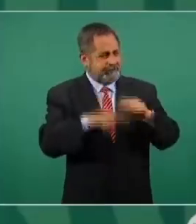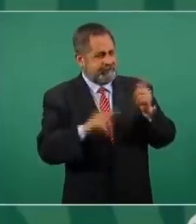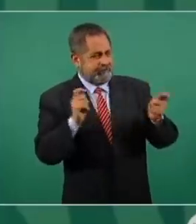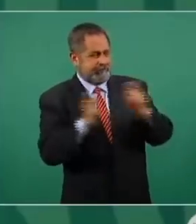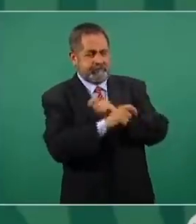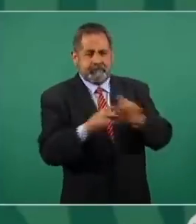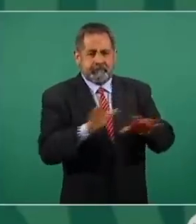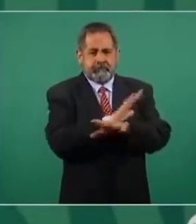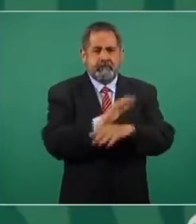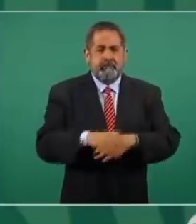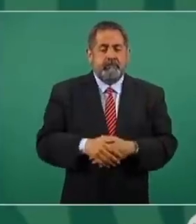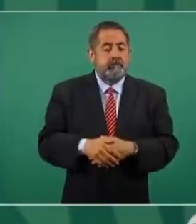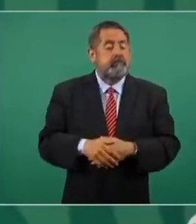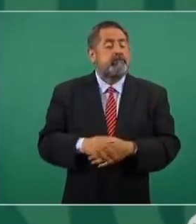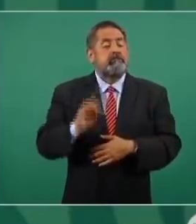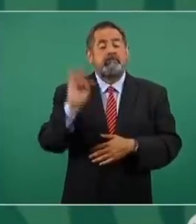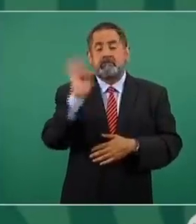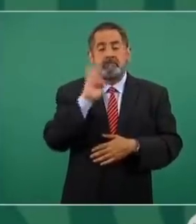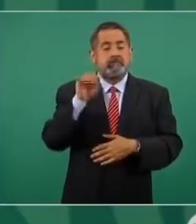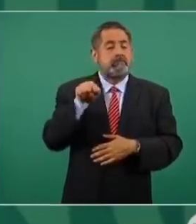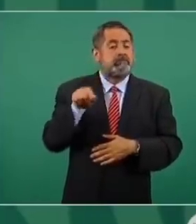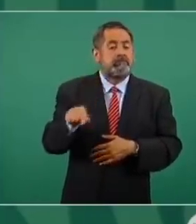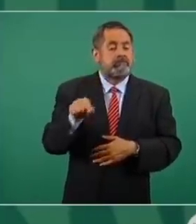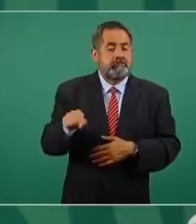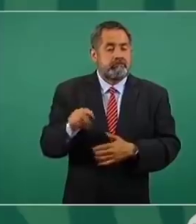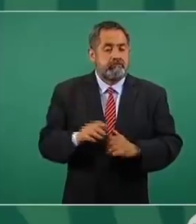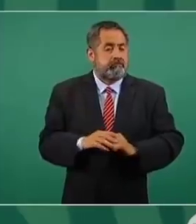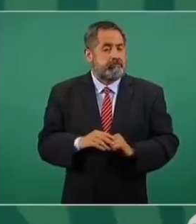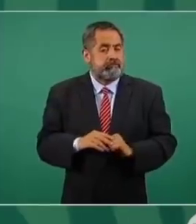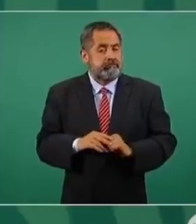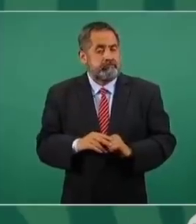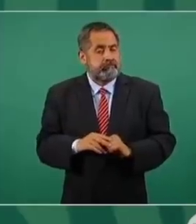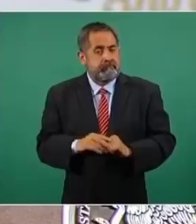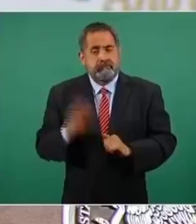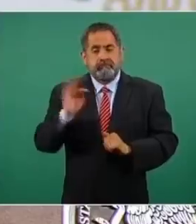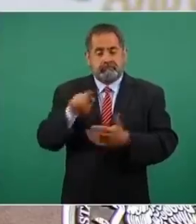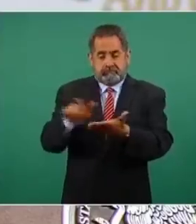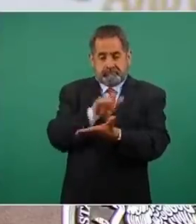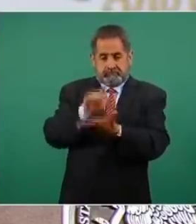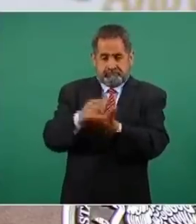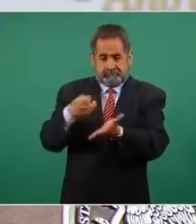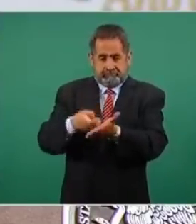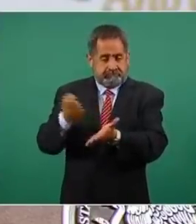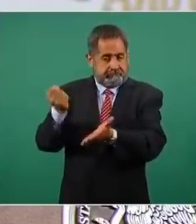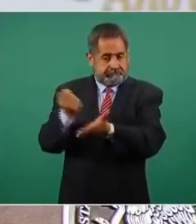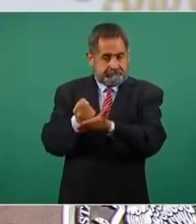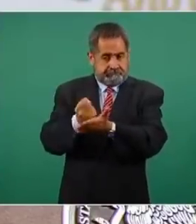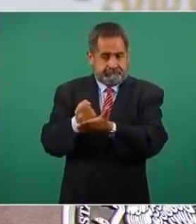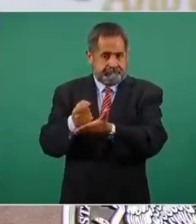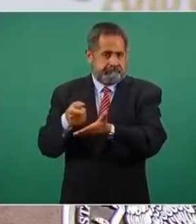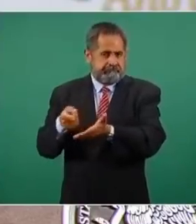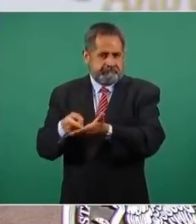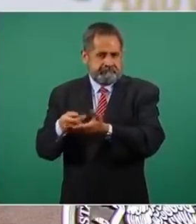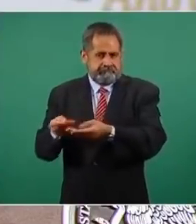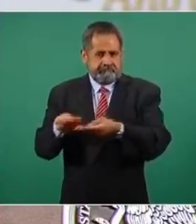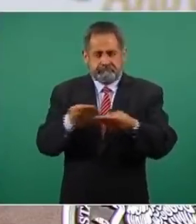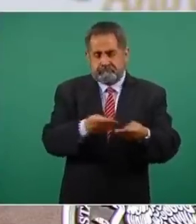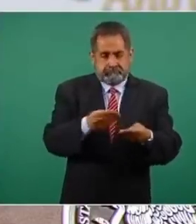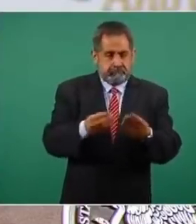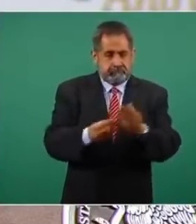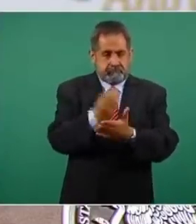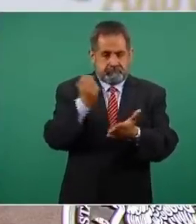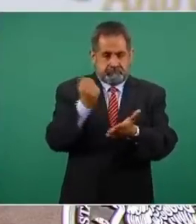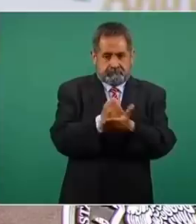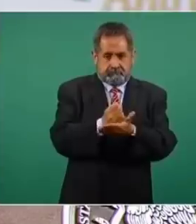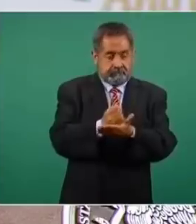Si esta ley o este ordenamiento